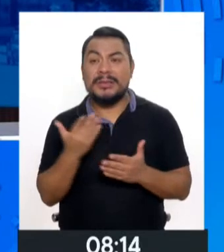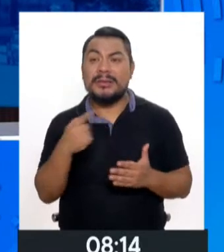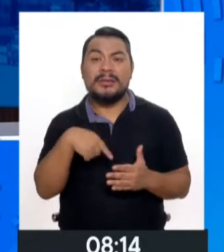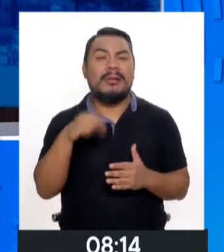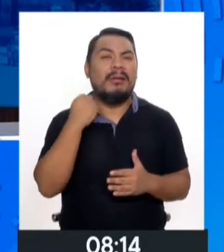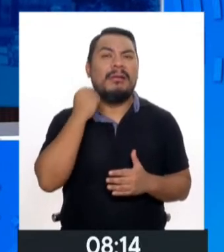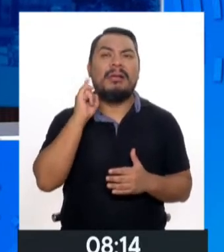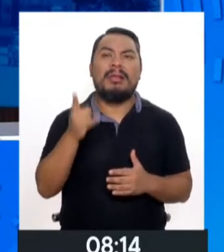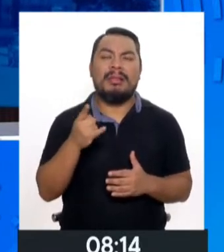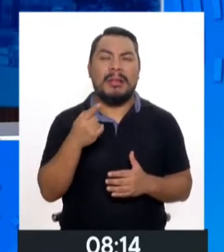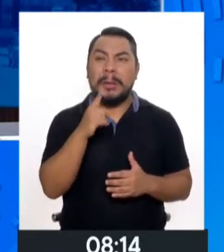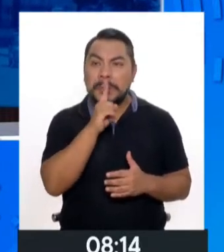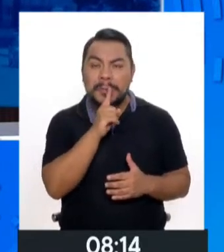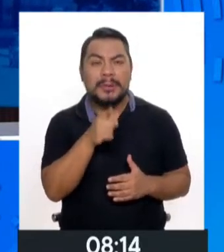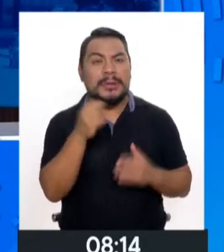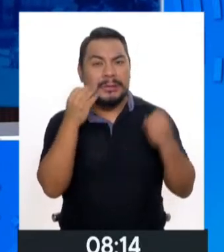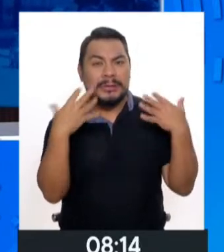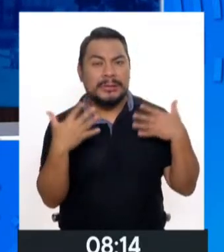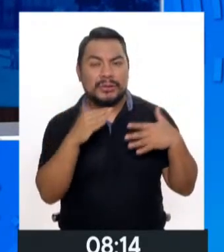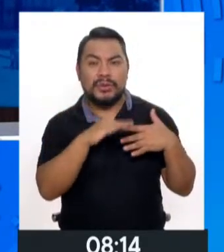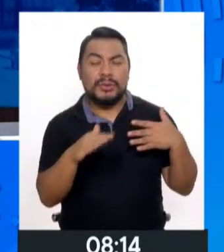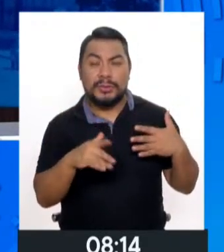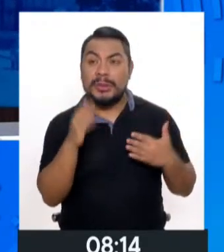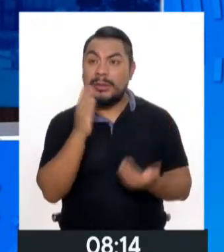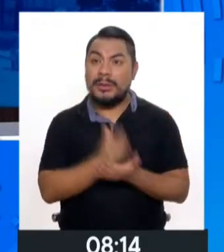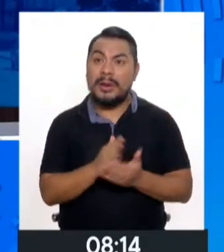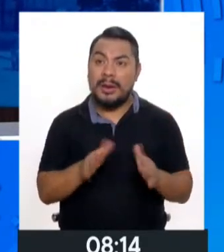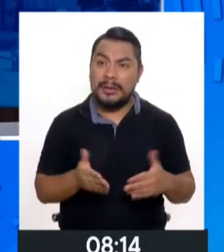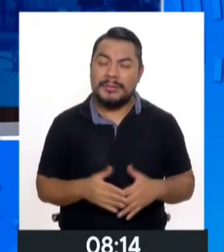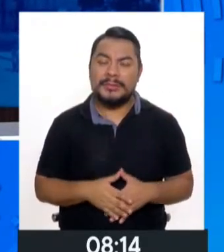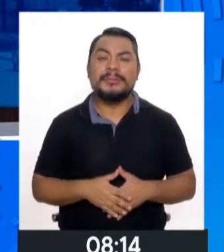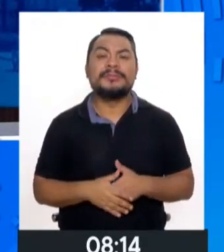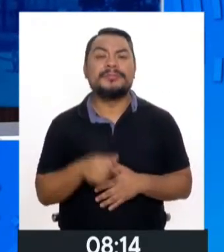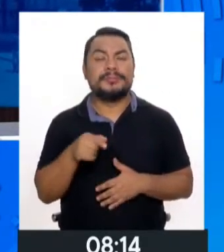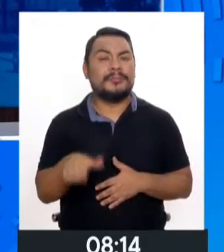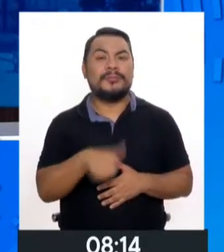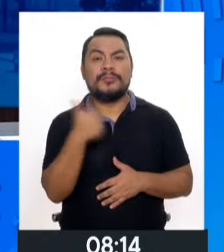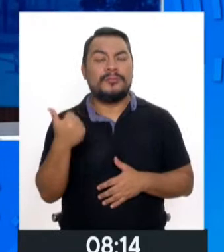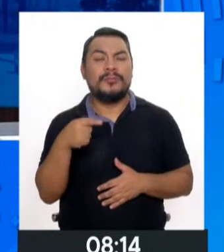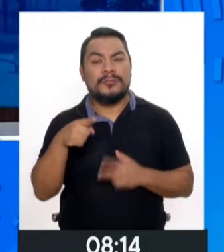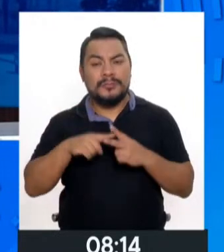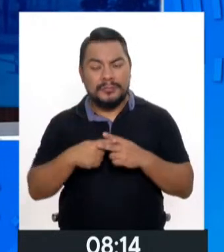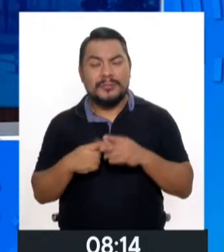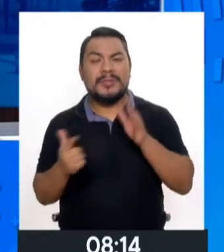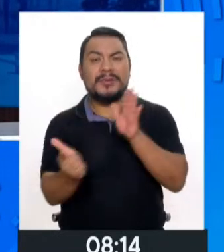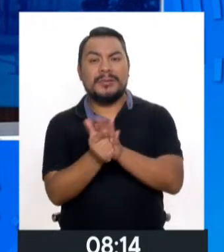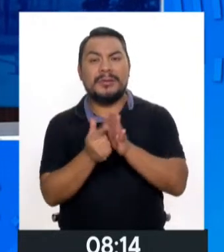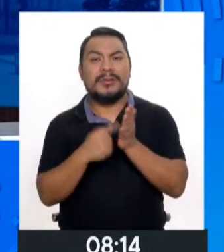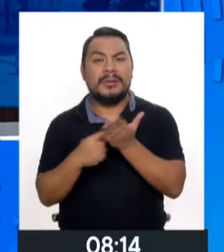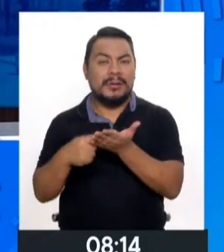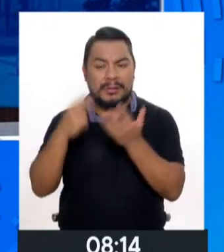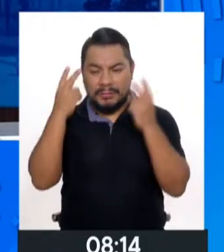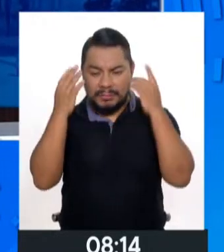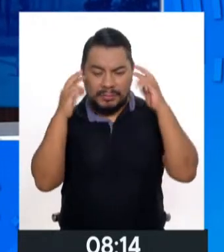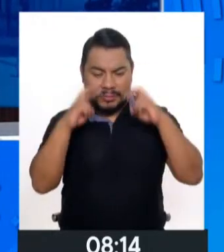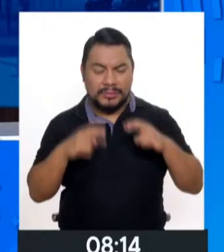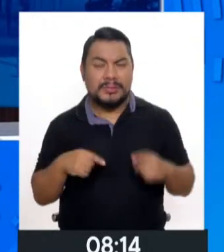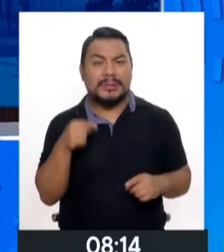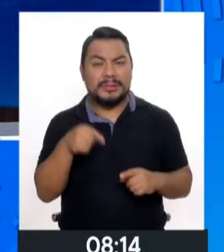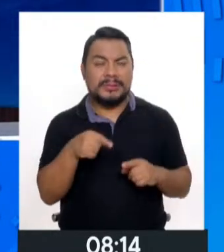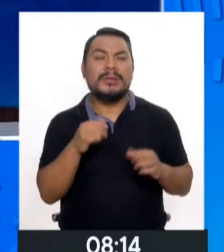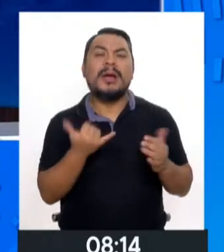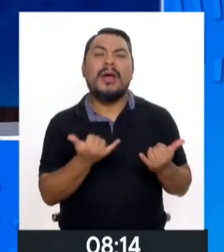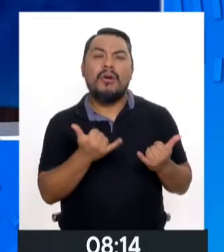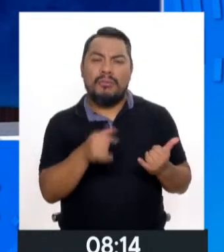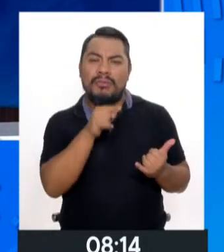infringe y no acate esta iniciativa? Esa es otra iniciativa legal que estamos ya también evaluándolo. Justo estamos en ese